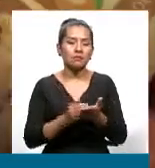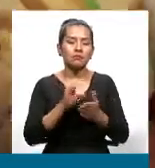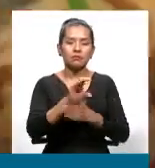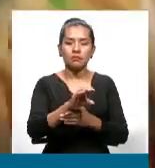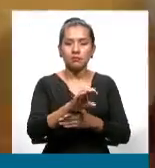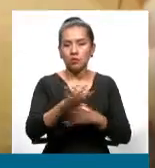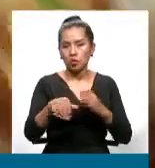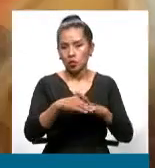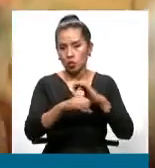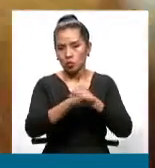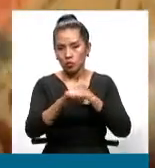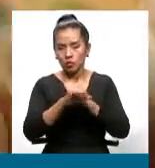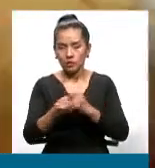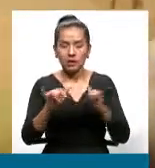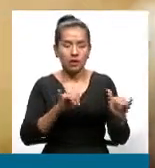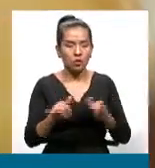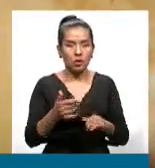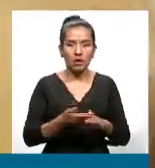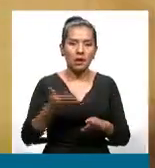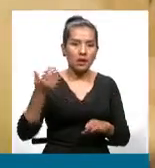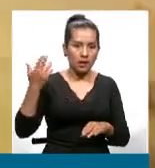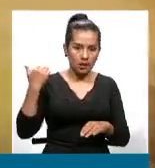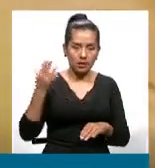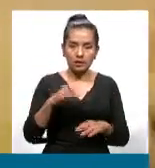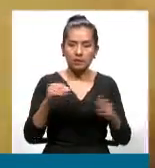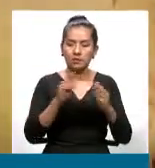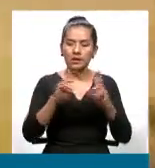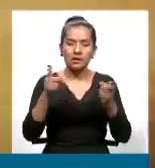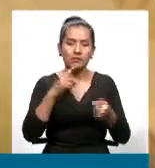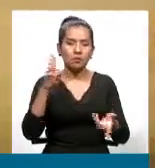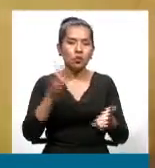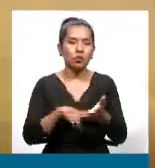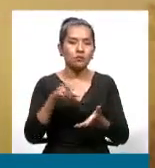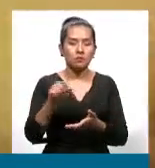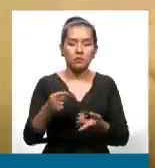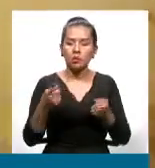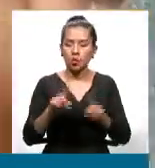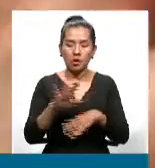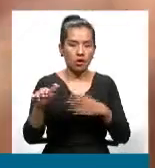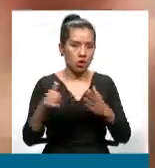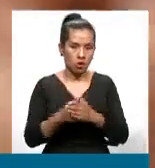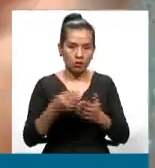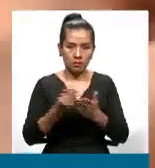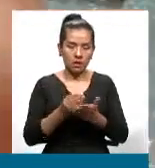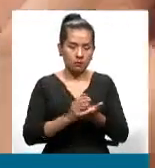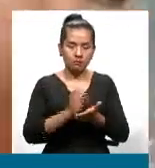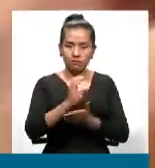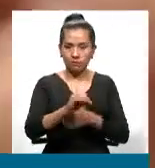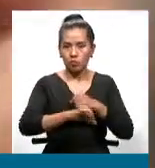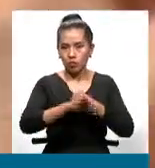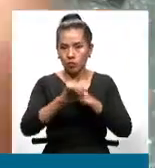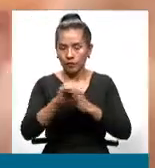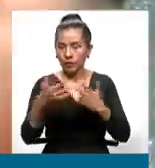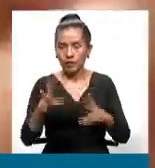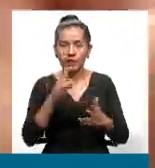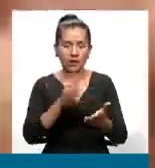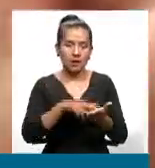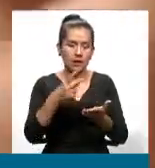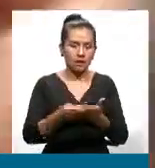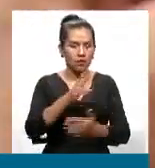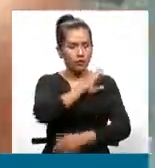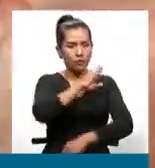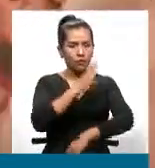en gestiones pasadas, excepto la 2020, donde la inversión pública ha caído bastante fuerte, ¿no? Estamos